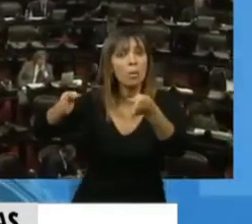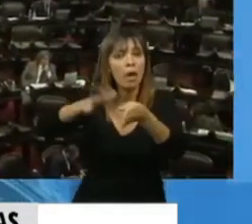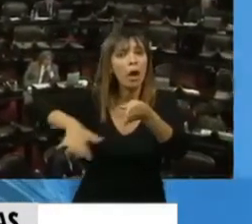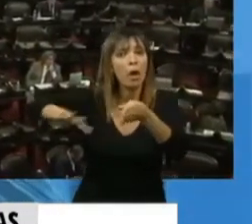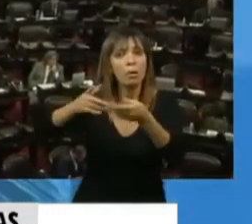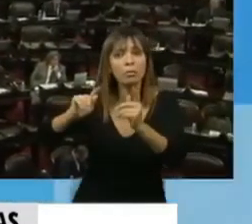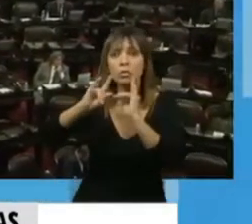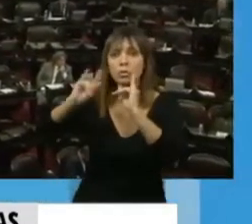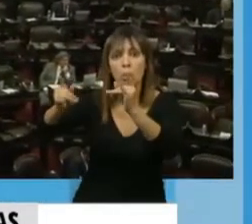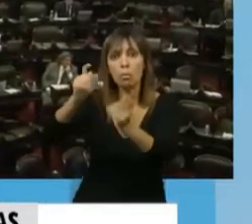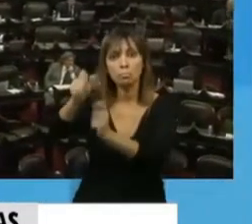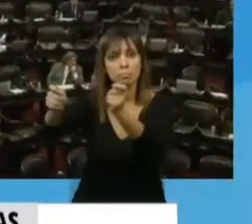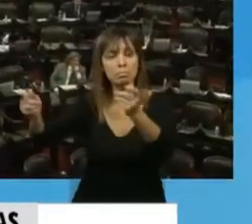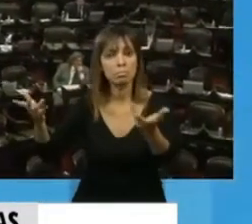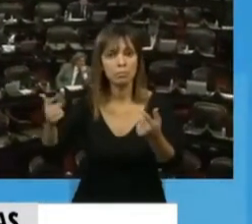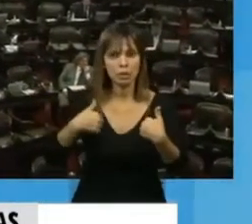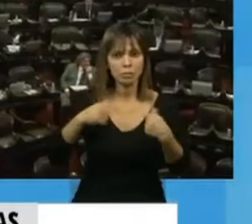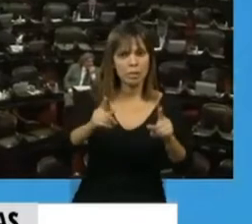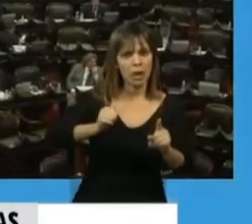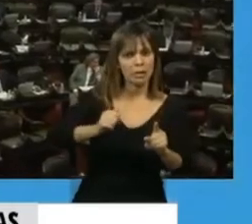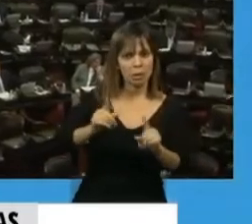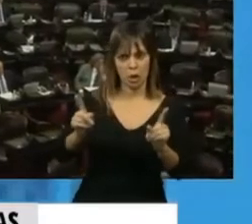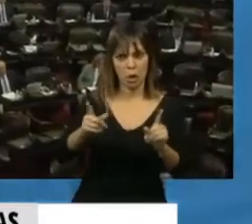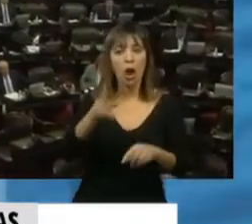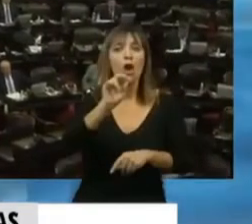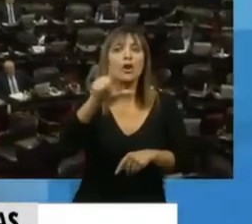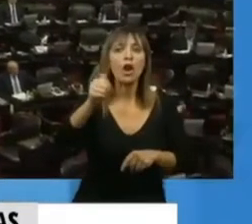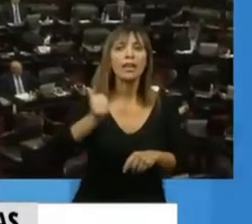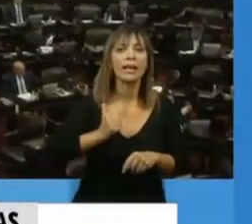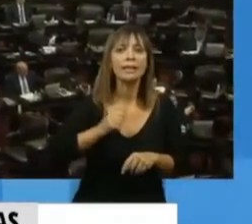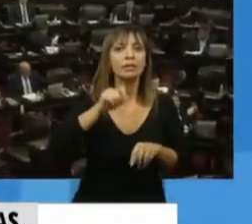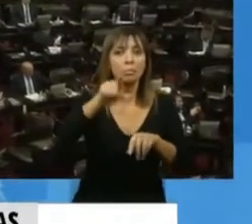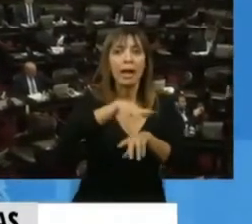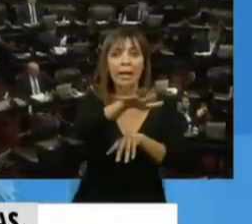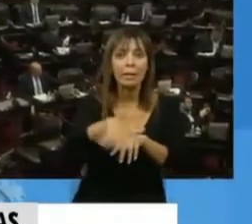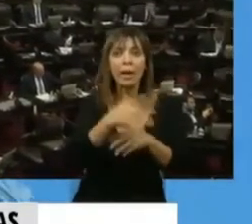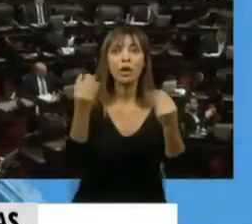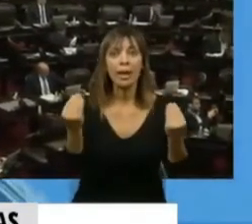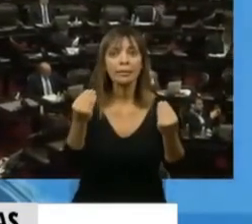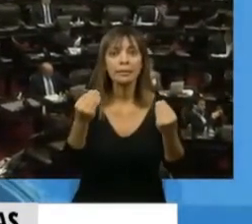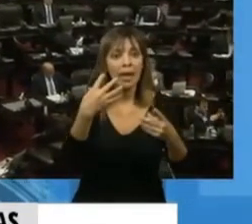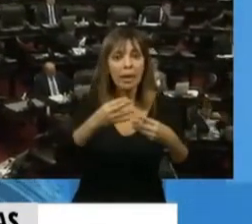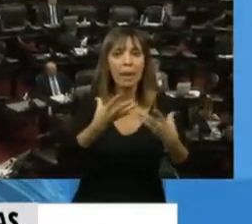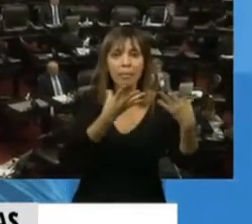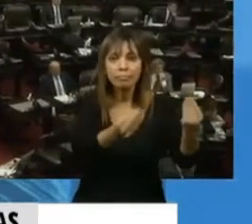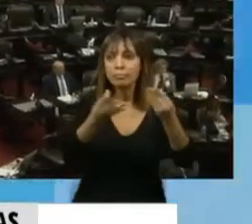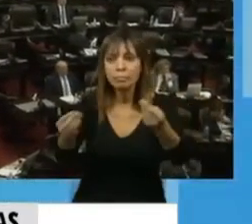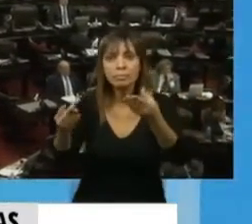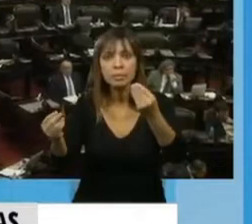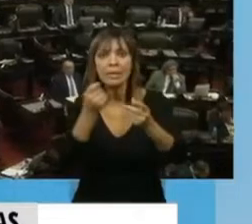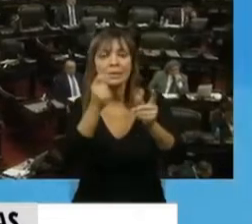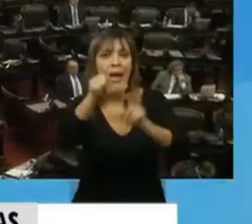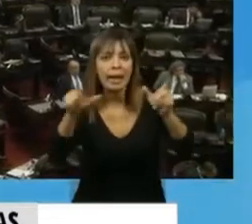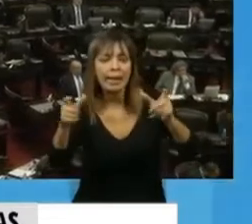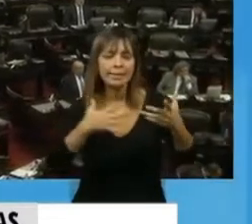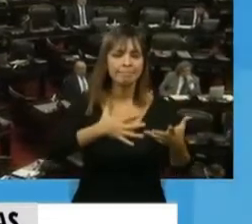efectivamente asistan a las familias en los barrios. El rol del Ejército en las barriadas es operar como contención del descontento social